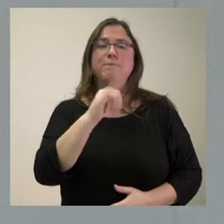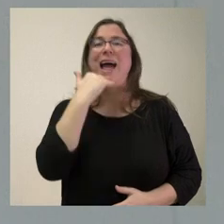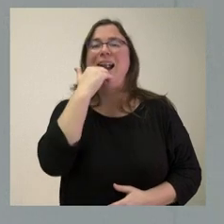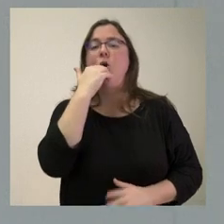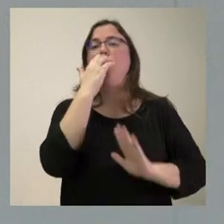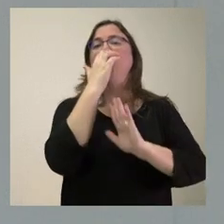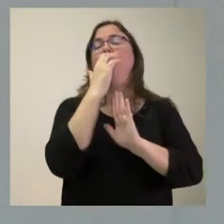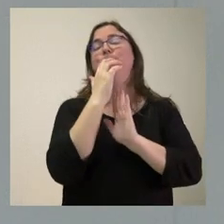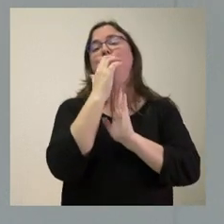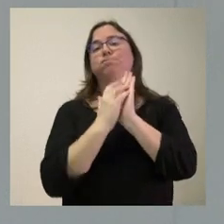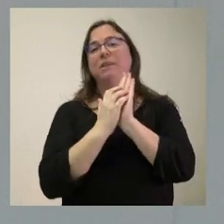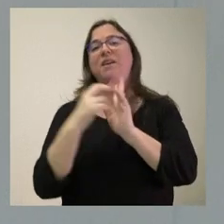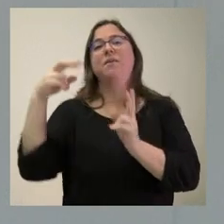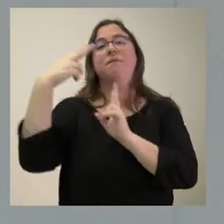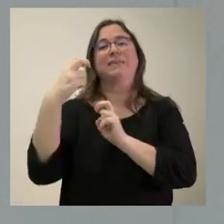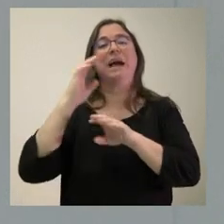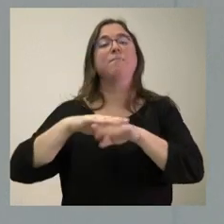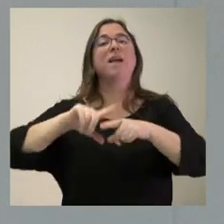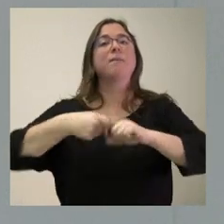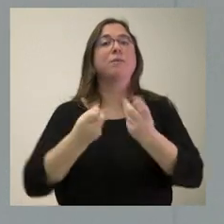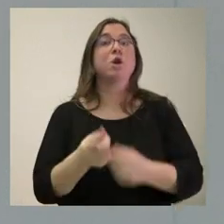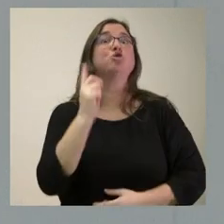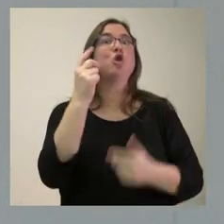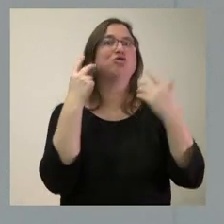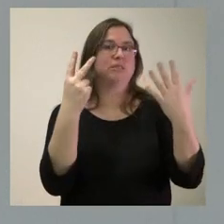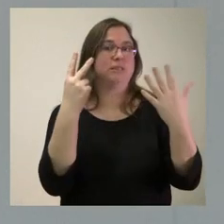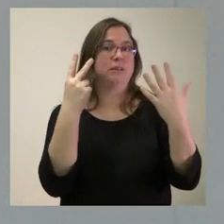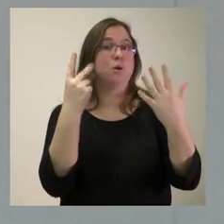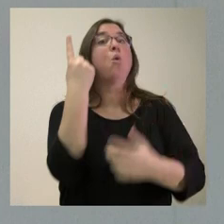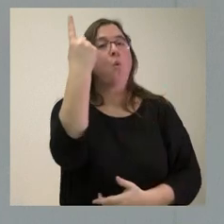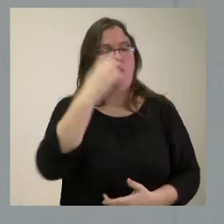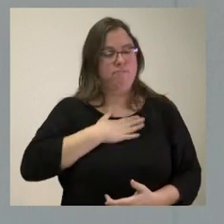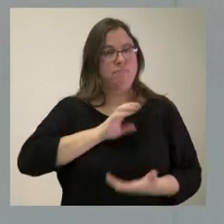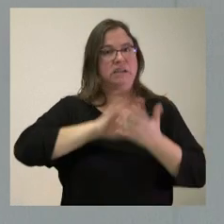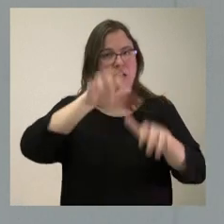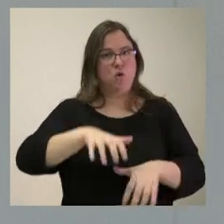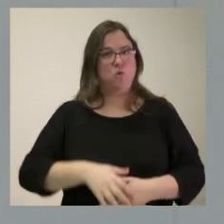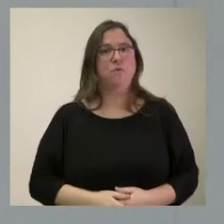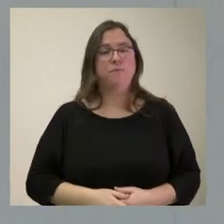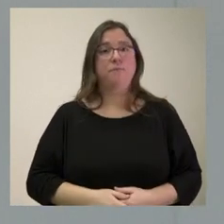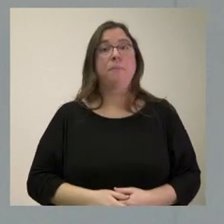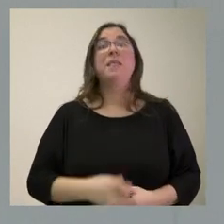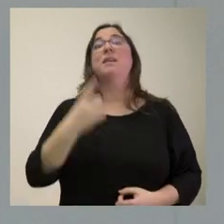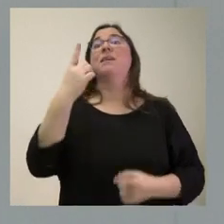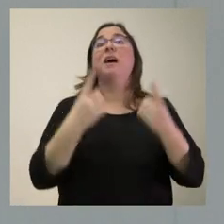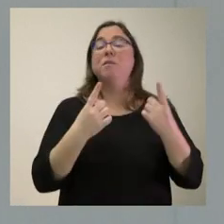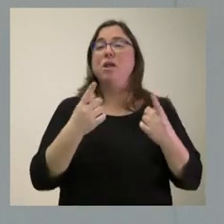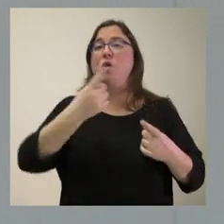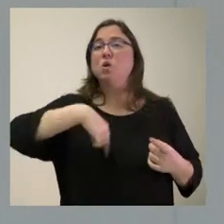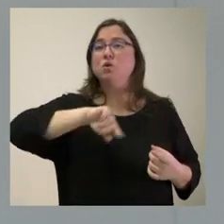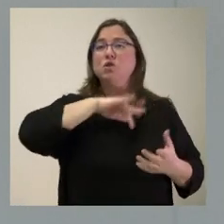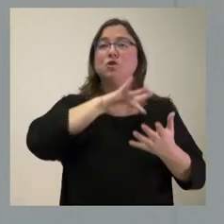fiscales en favor de las familias numerosas. Solo siete. Una de ellas es Castilla y León. Pero es que en alguna de las líneas nosotros tenemos